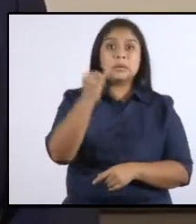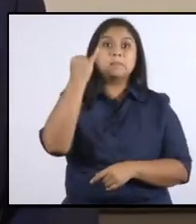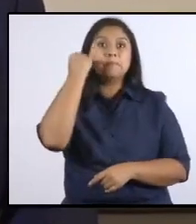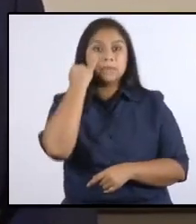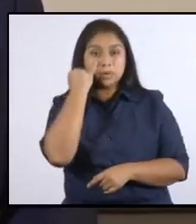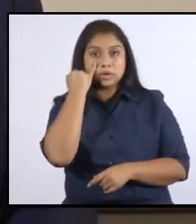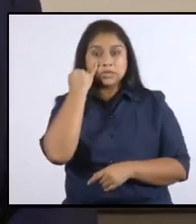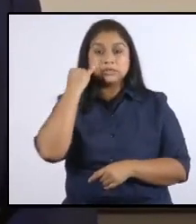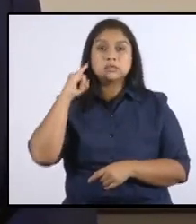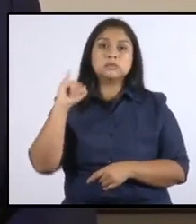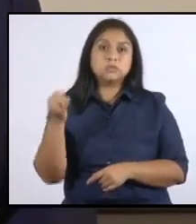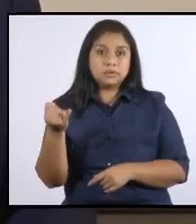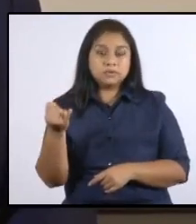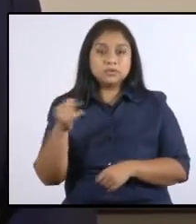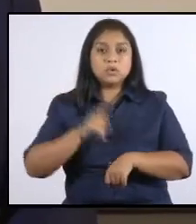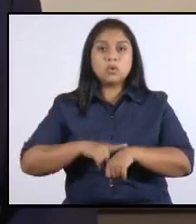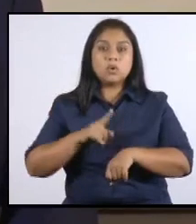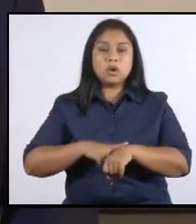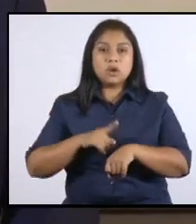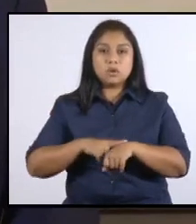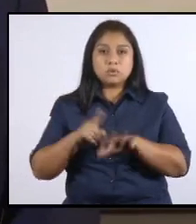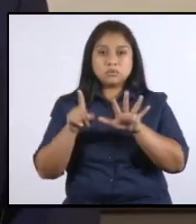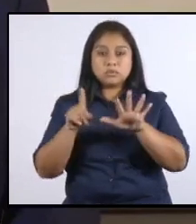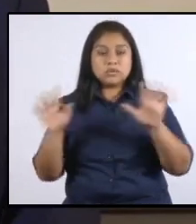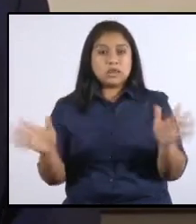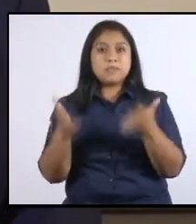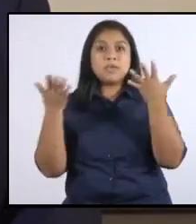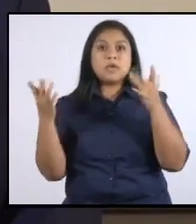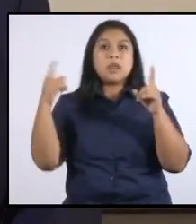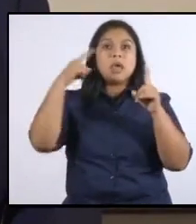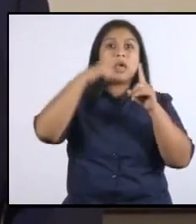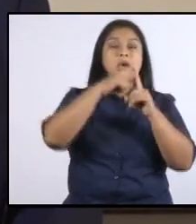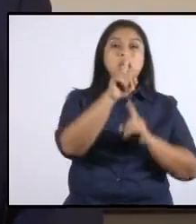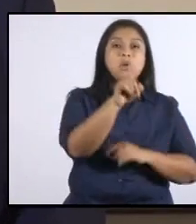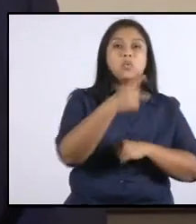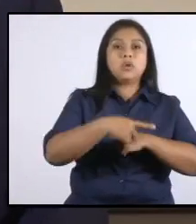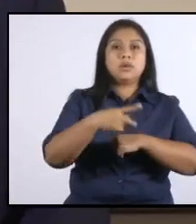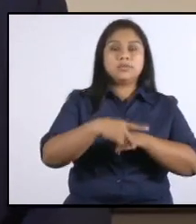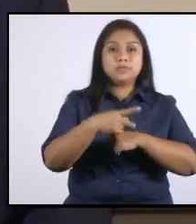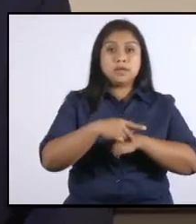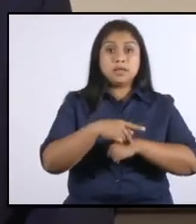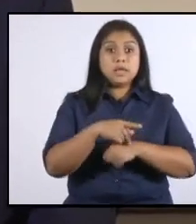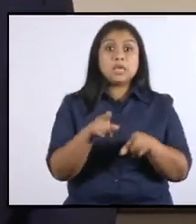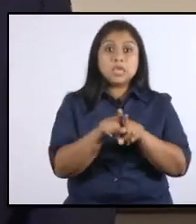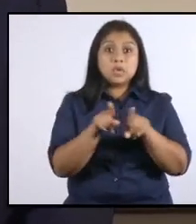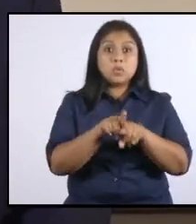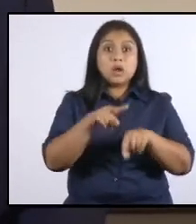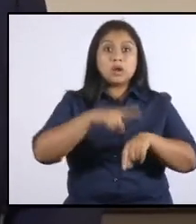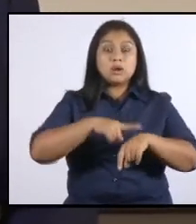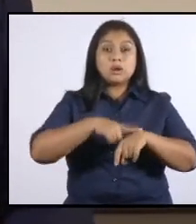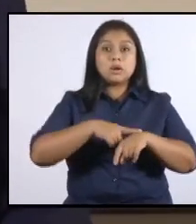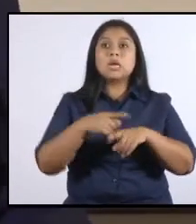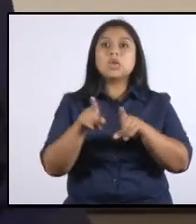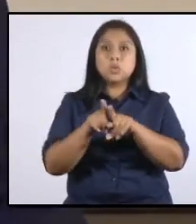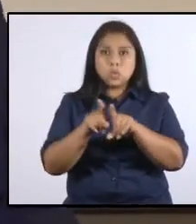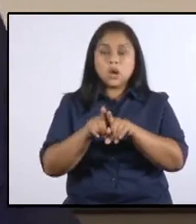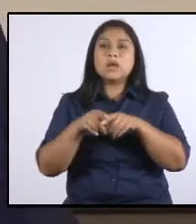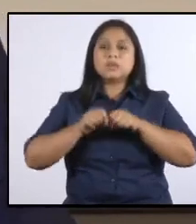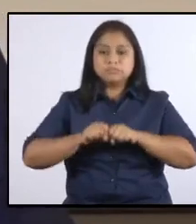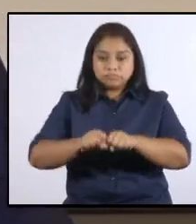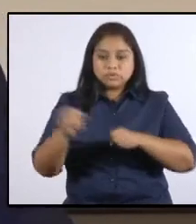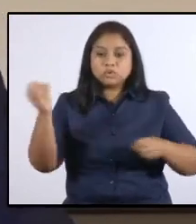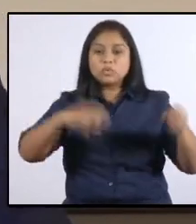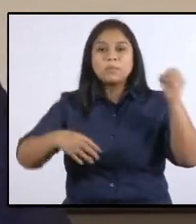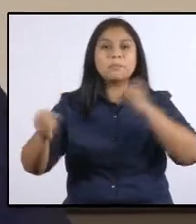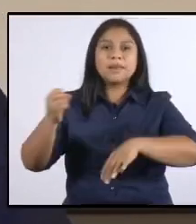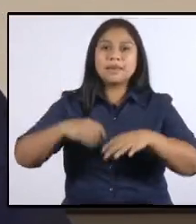en horario de 6 de la mañana a 1 de la tarde. Y en esos mismos días podrán abrir los supermercados y